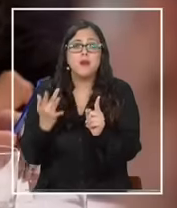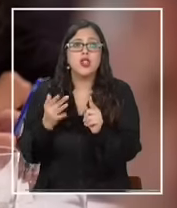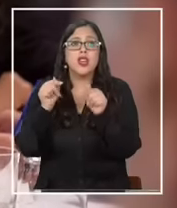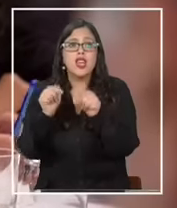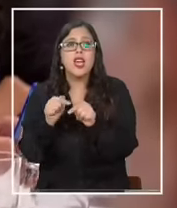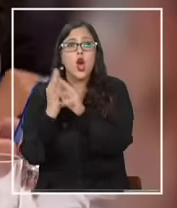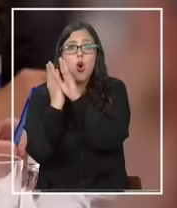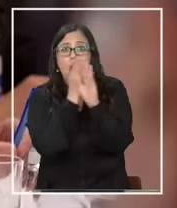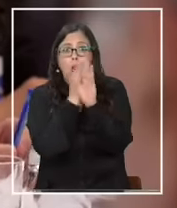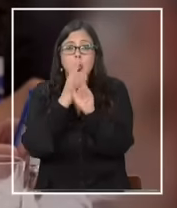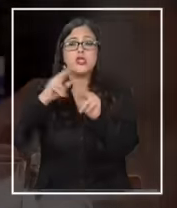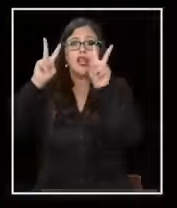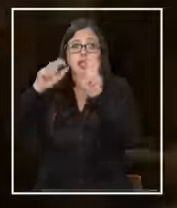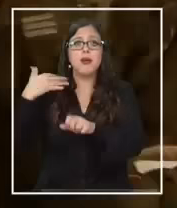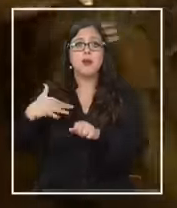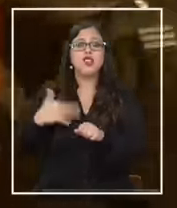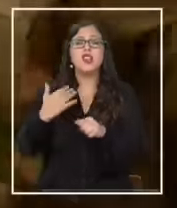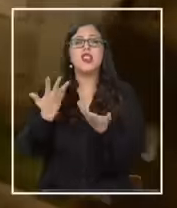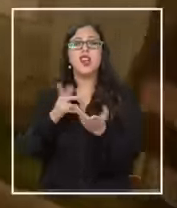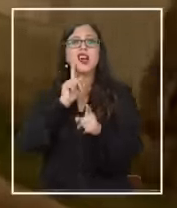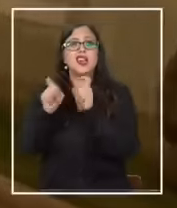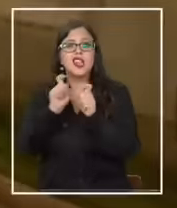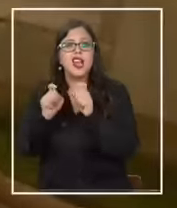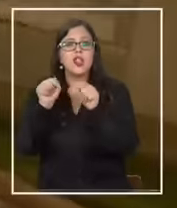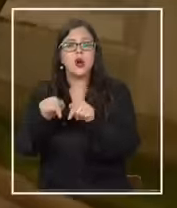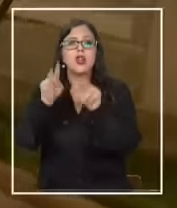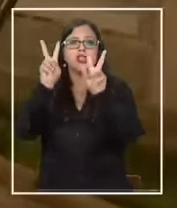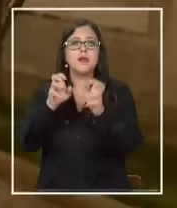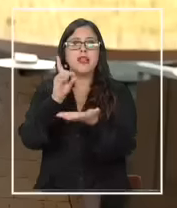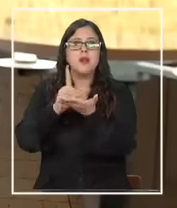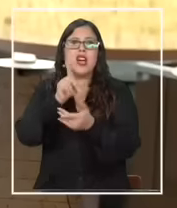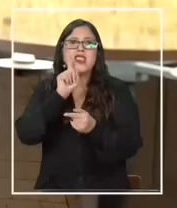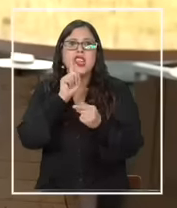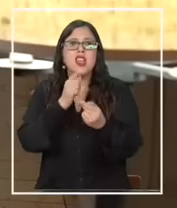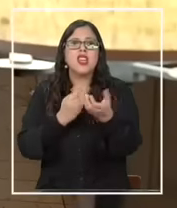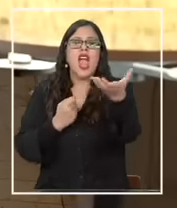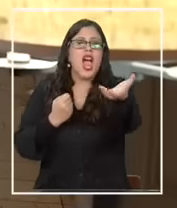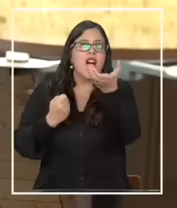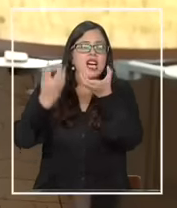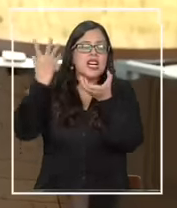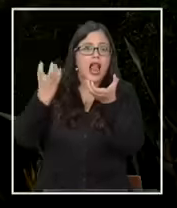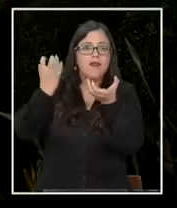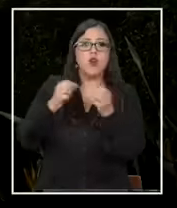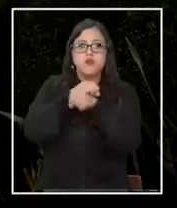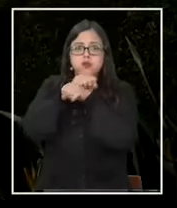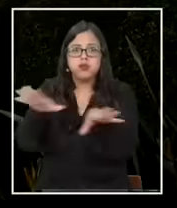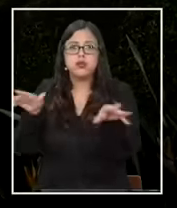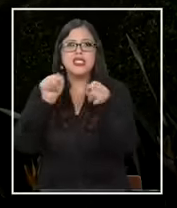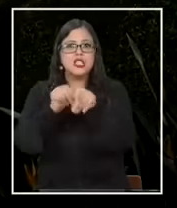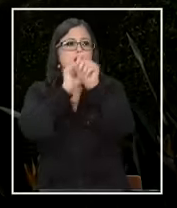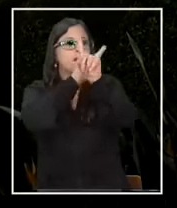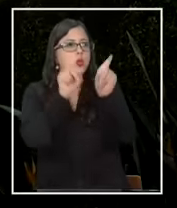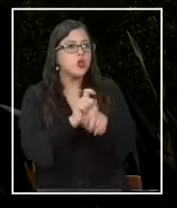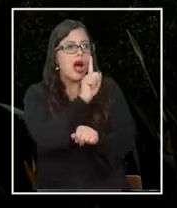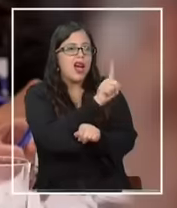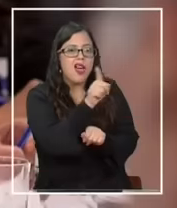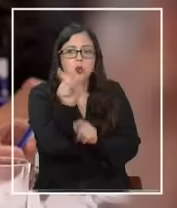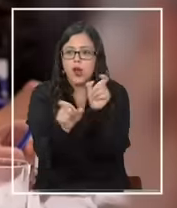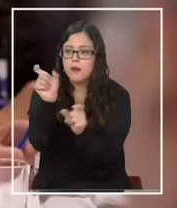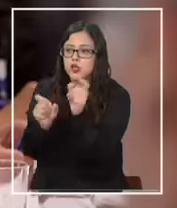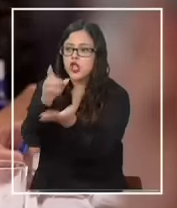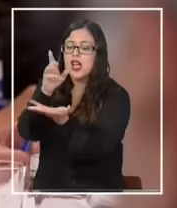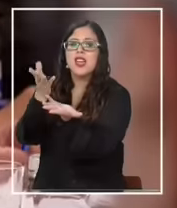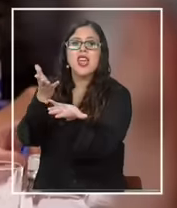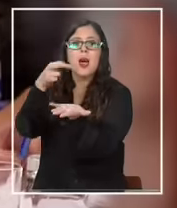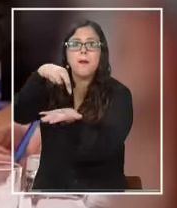hecho esencial de lo que ha cuestionado todo el día las autoridades quien grabó y difundió esto y esa era la pregunta que se le hizo a todos los parlamentarios que asistieron hoy